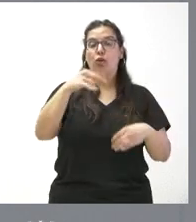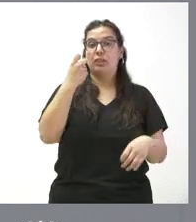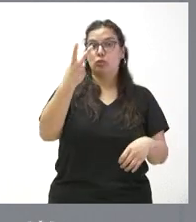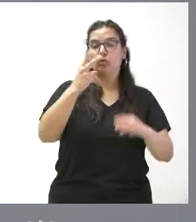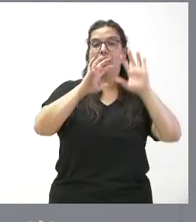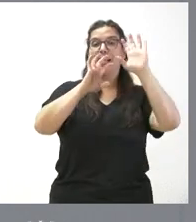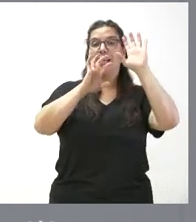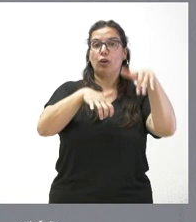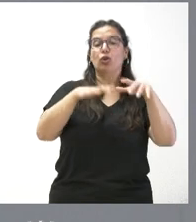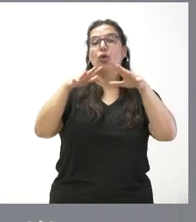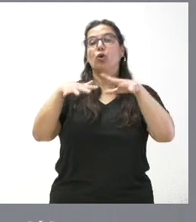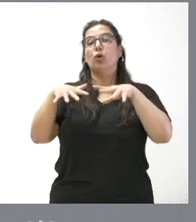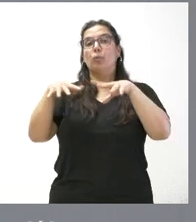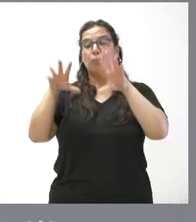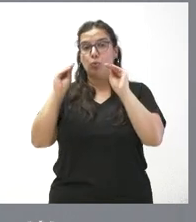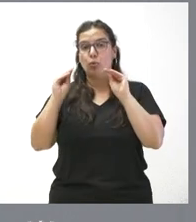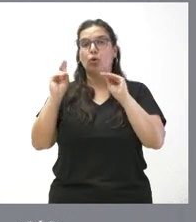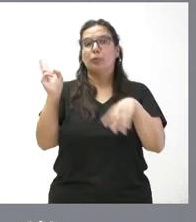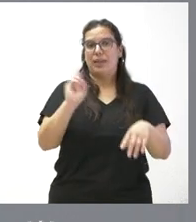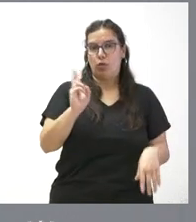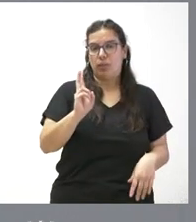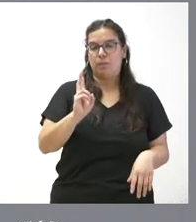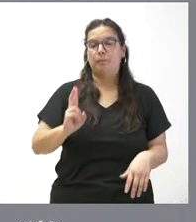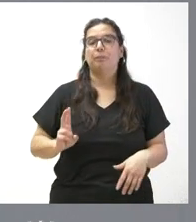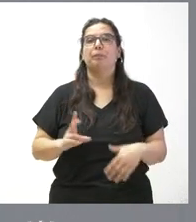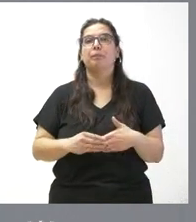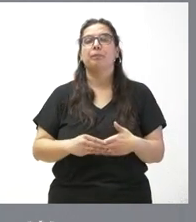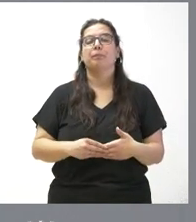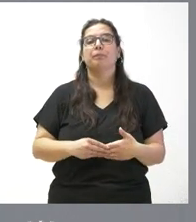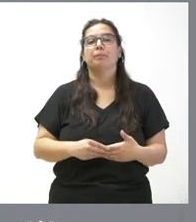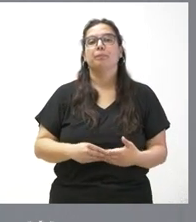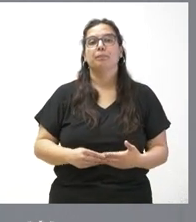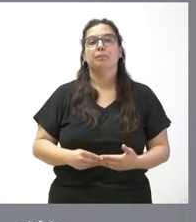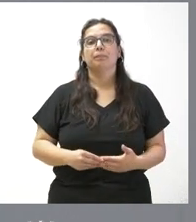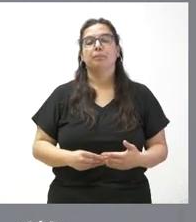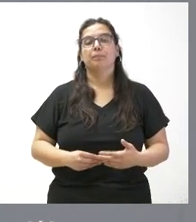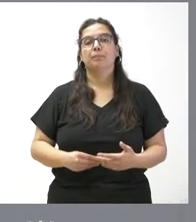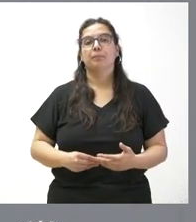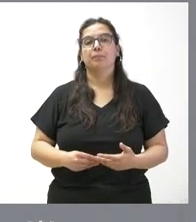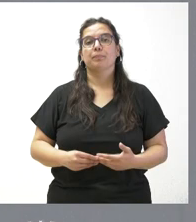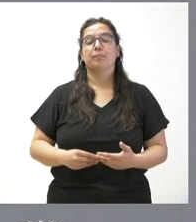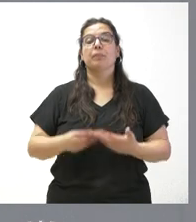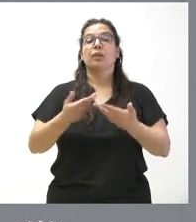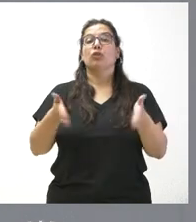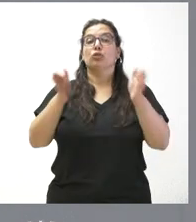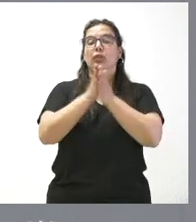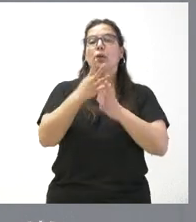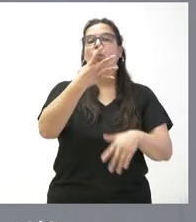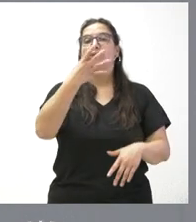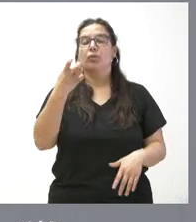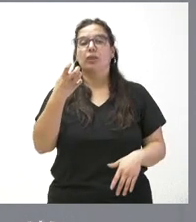de Burgos, León y Valladolid. Burgos, León y Valladolid. El importe global son